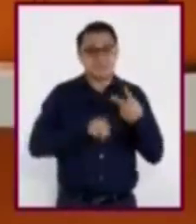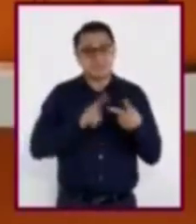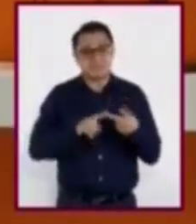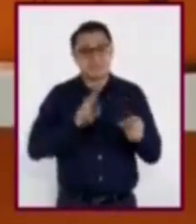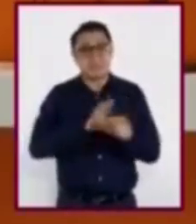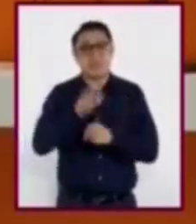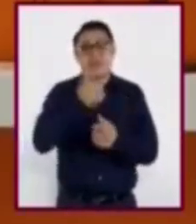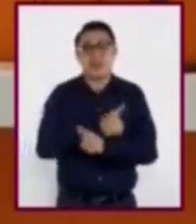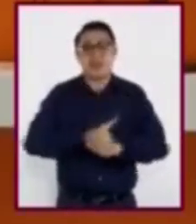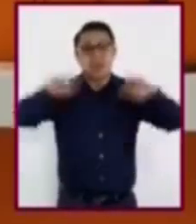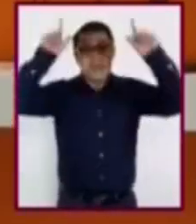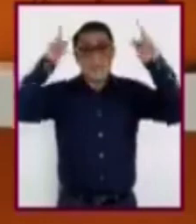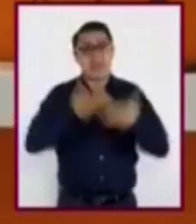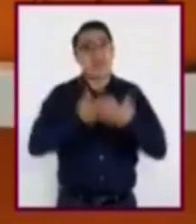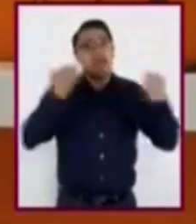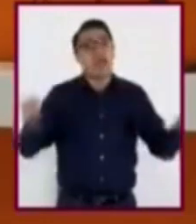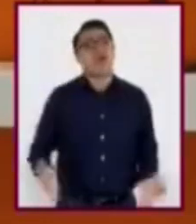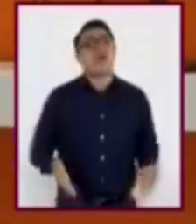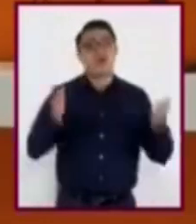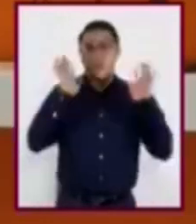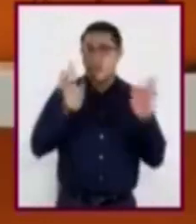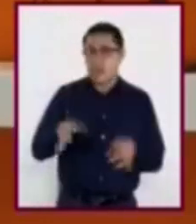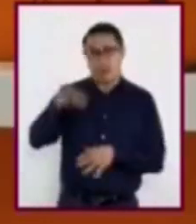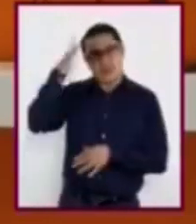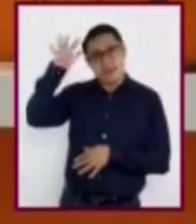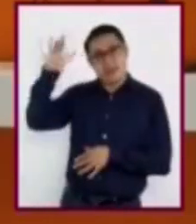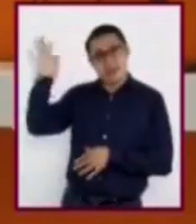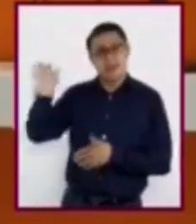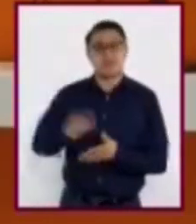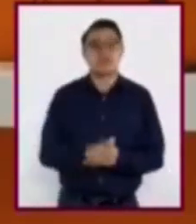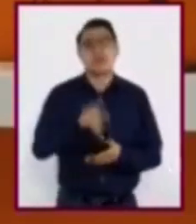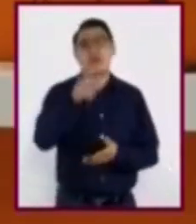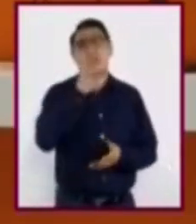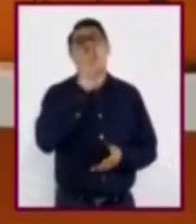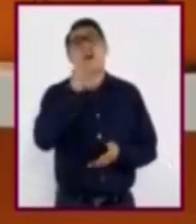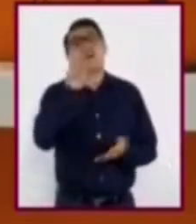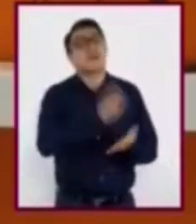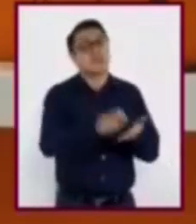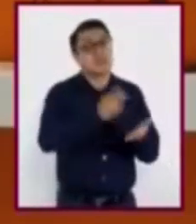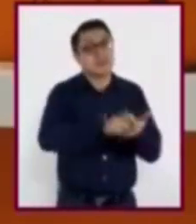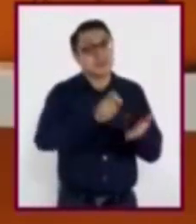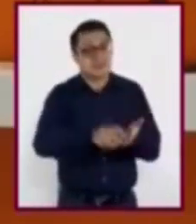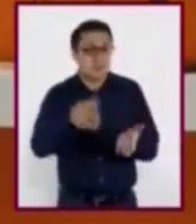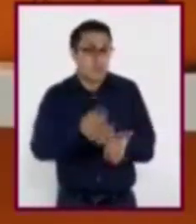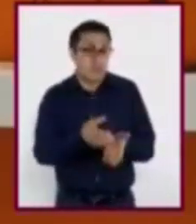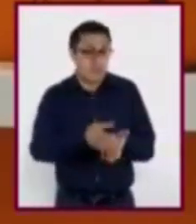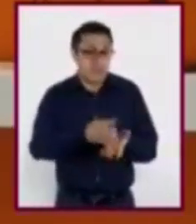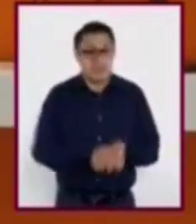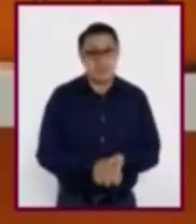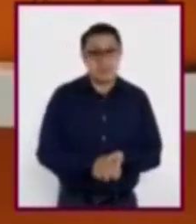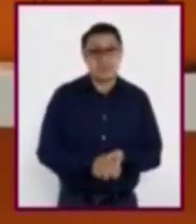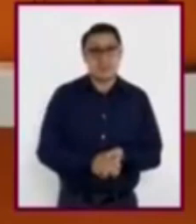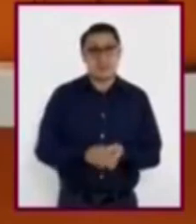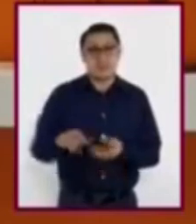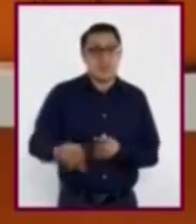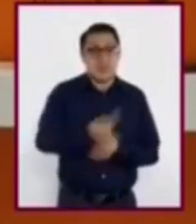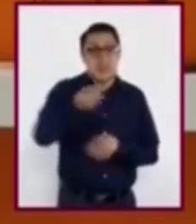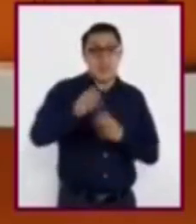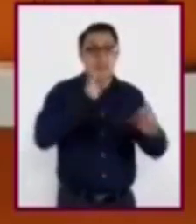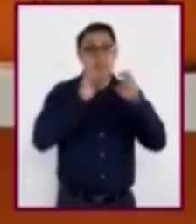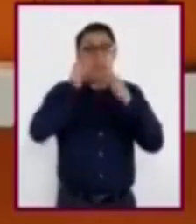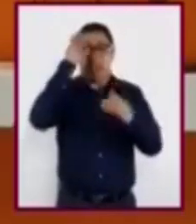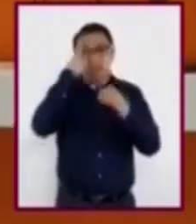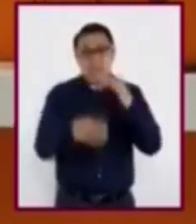libertades tienen ahora que son adultos? Anoten sus respuestas en su cuaderno. Al término de las entrevistas,